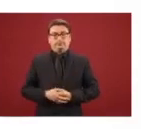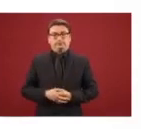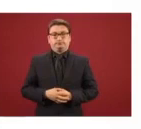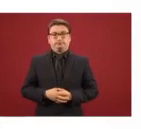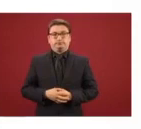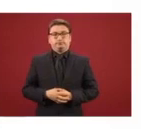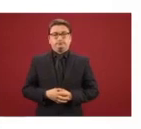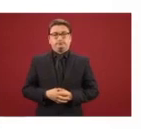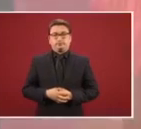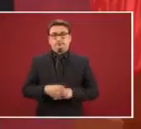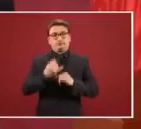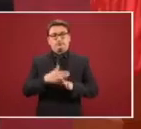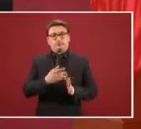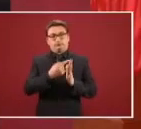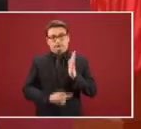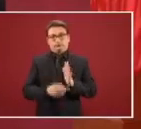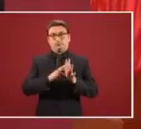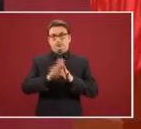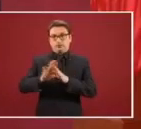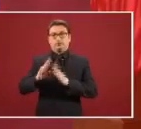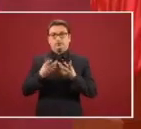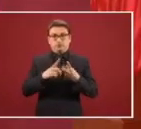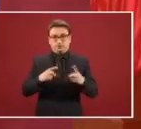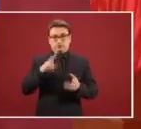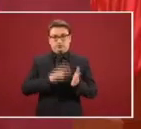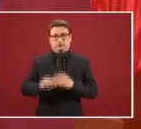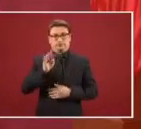Este sería el informe de Migración y Desarrollo 2019.